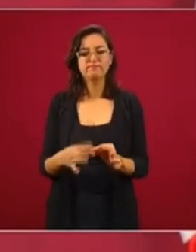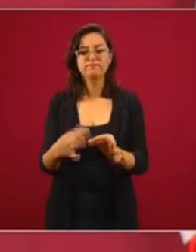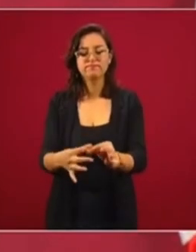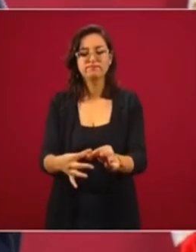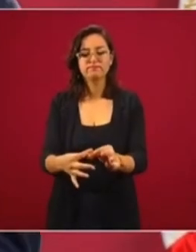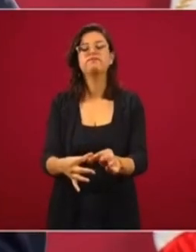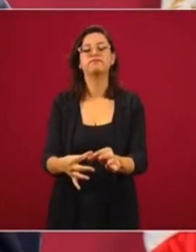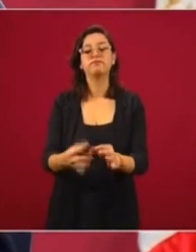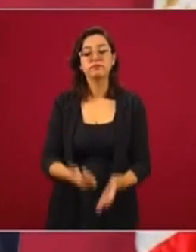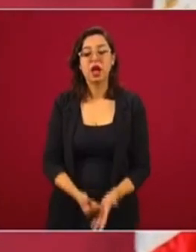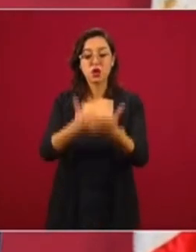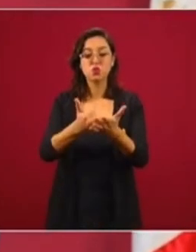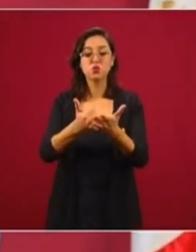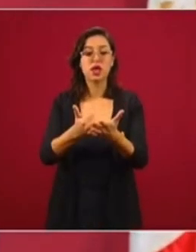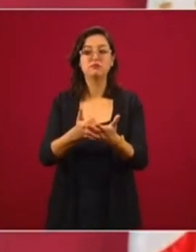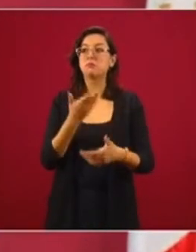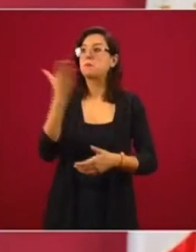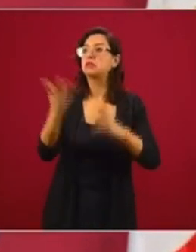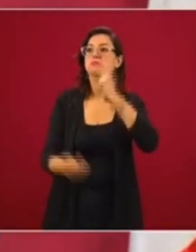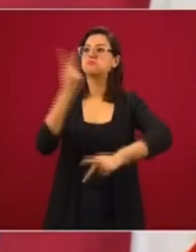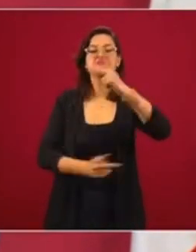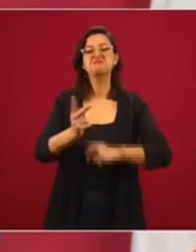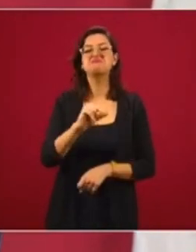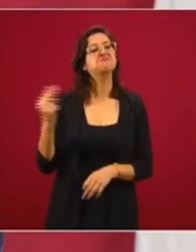Eso nos va a permitir no endeudarnos.